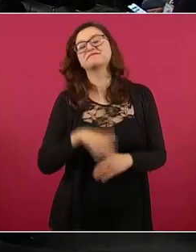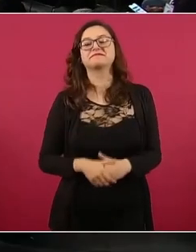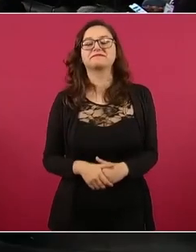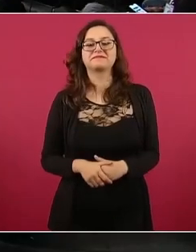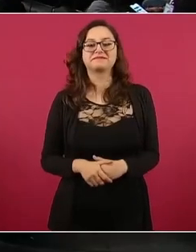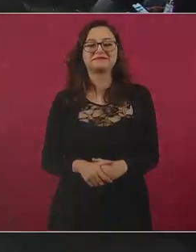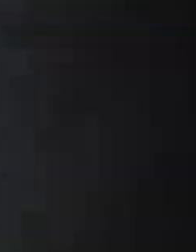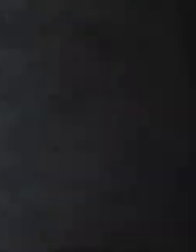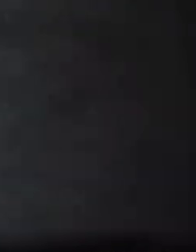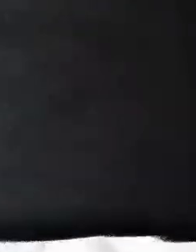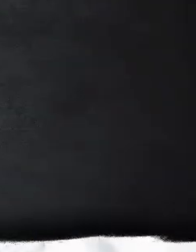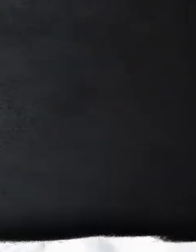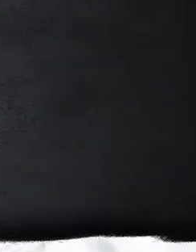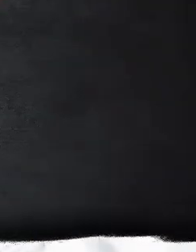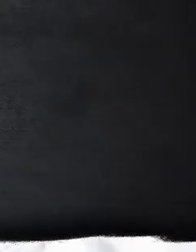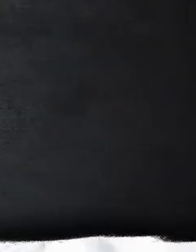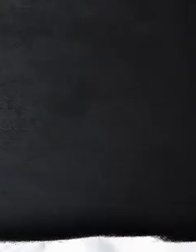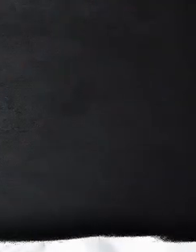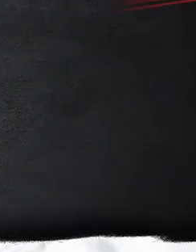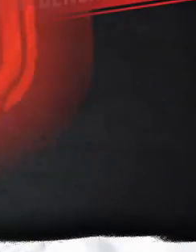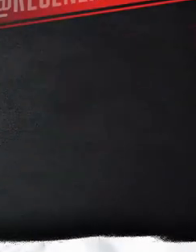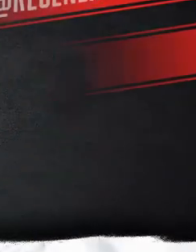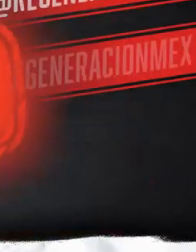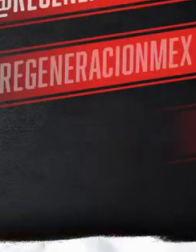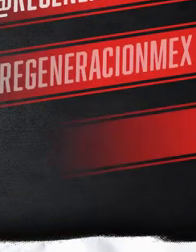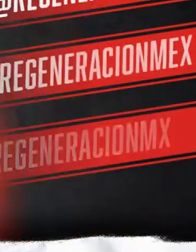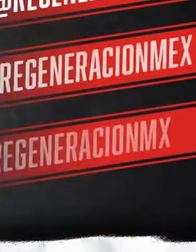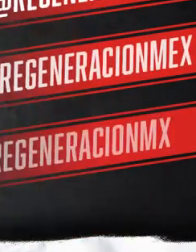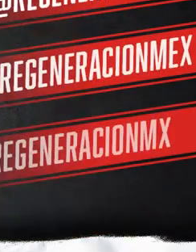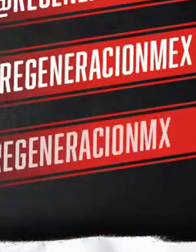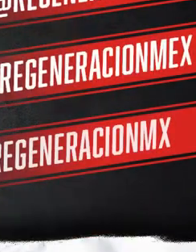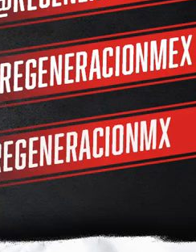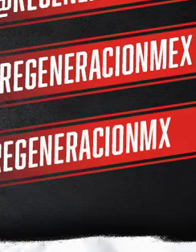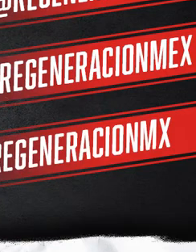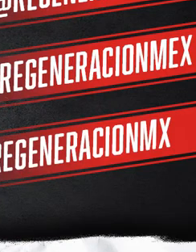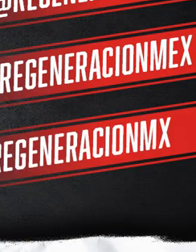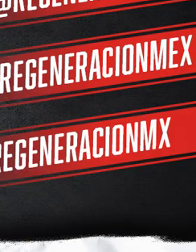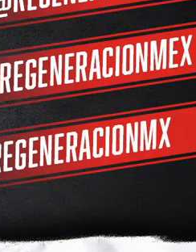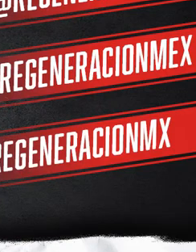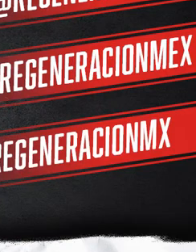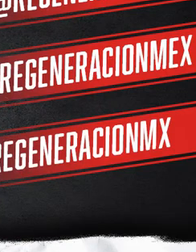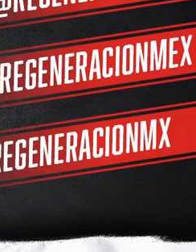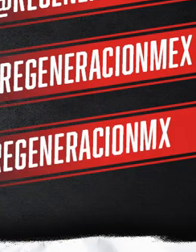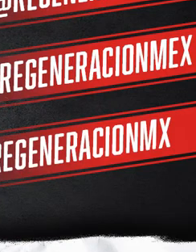Sí, para que… Gracias. Gracias. Gracias. Gracias.